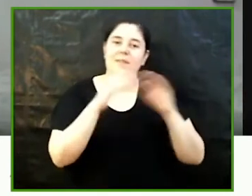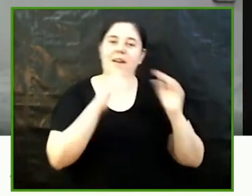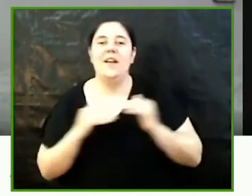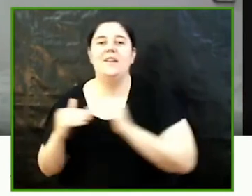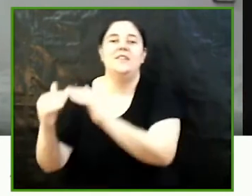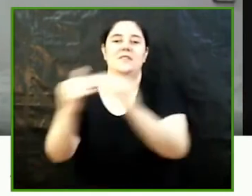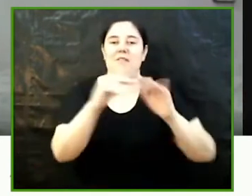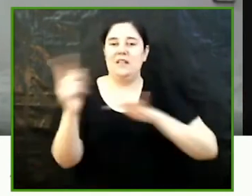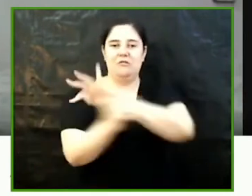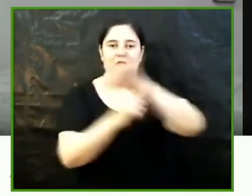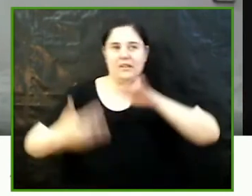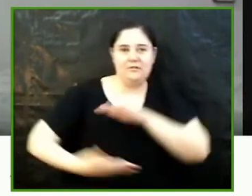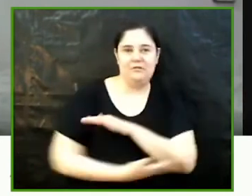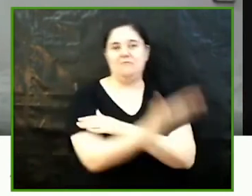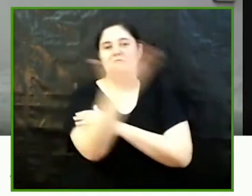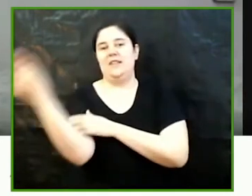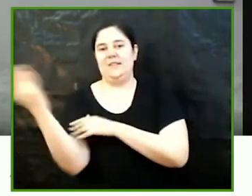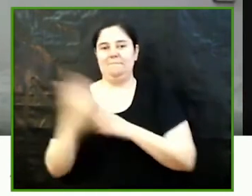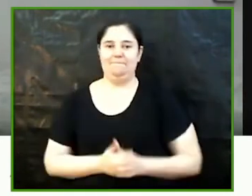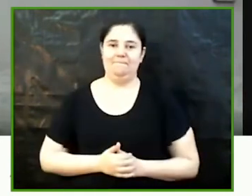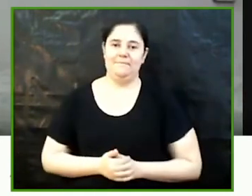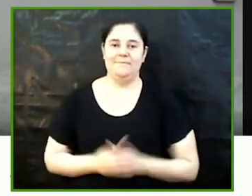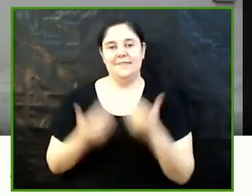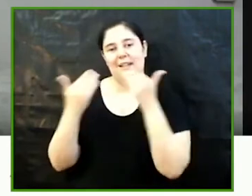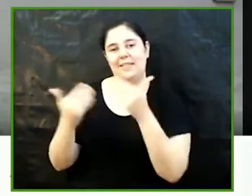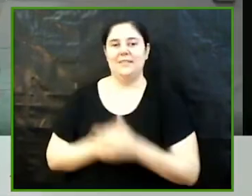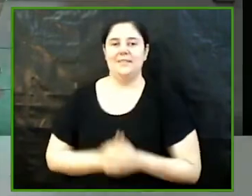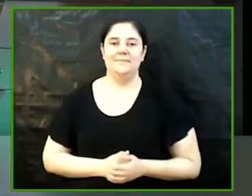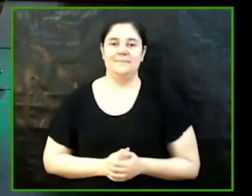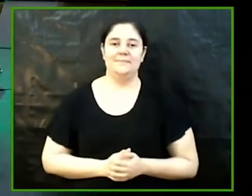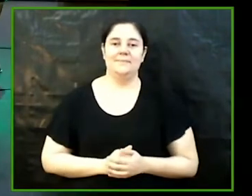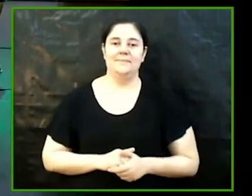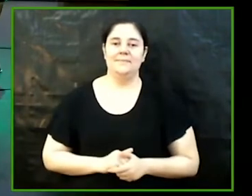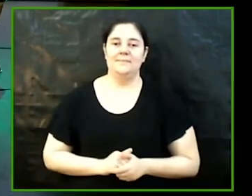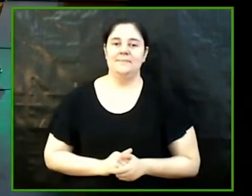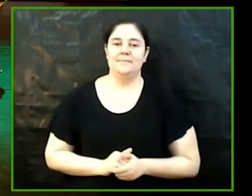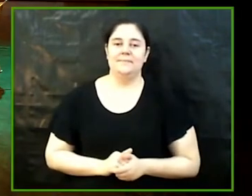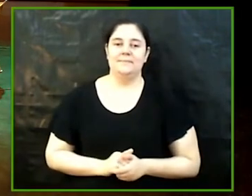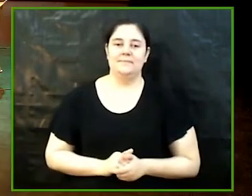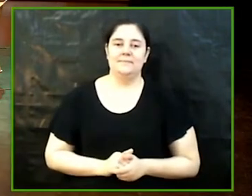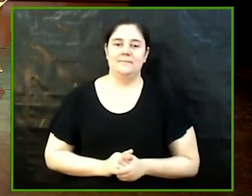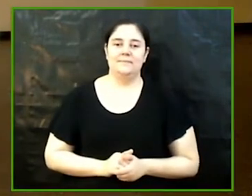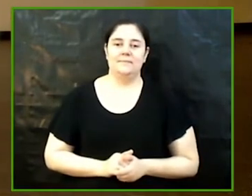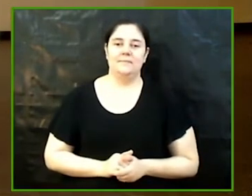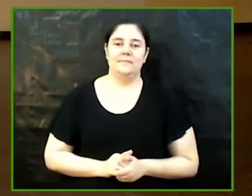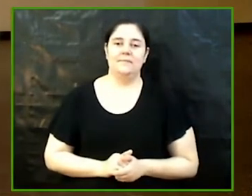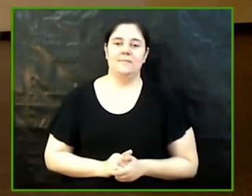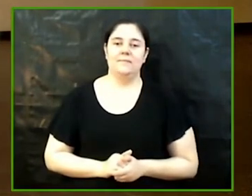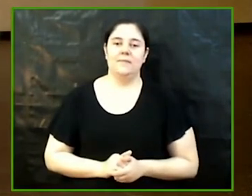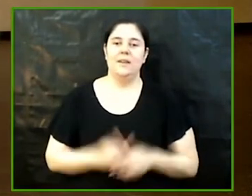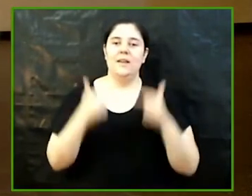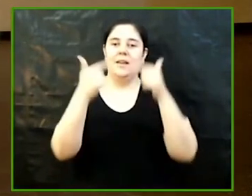contextos significados i formes muchas gracias gracias el grau en humanitats